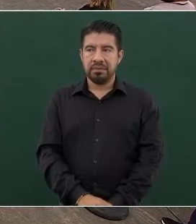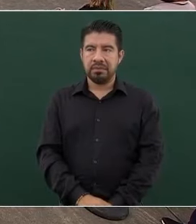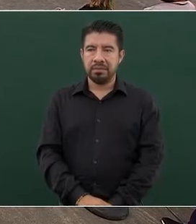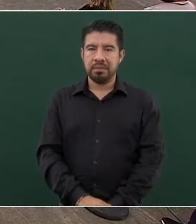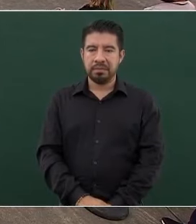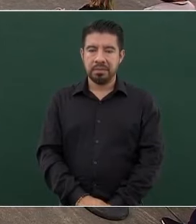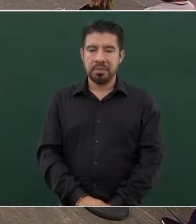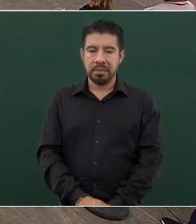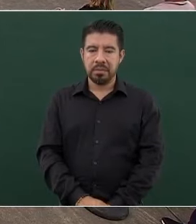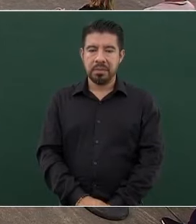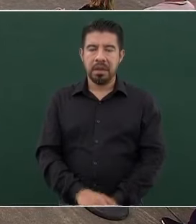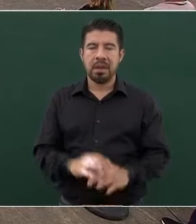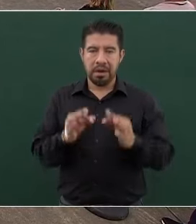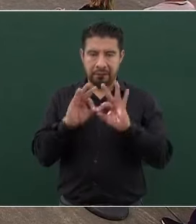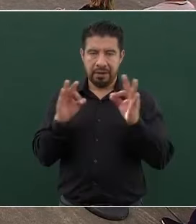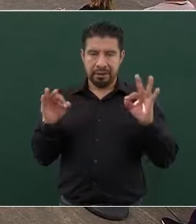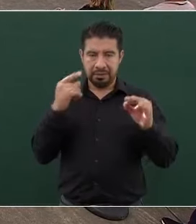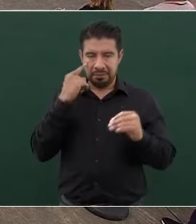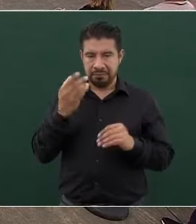Vamos a ver la frase.